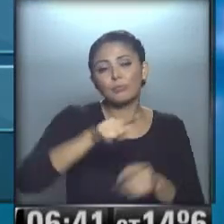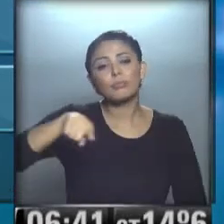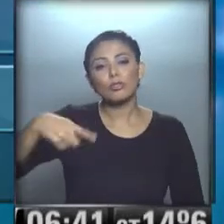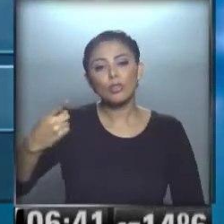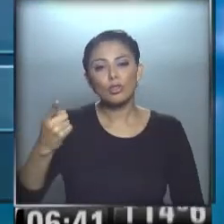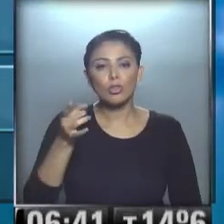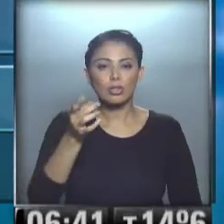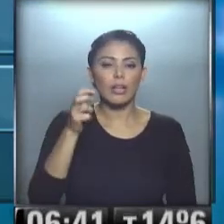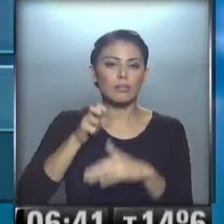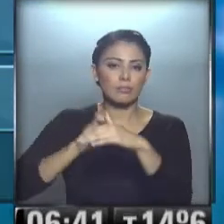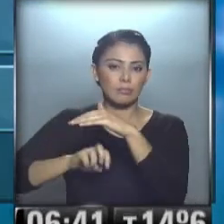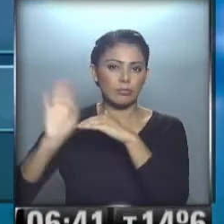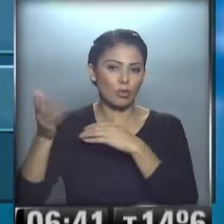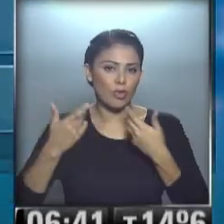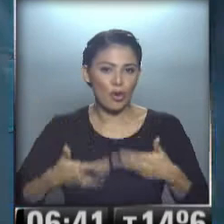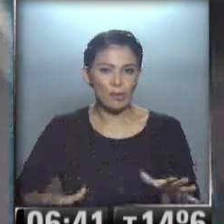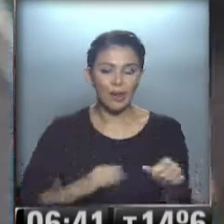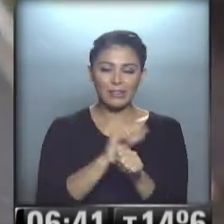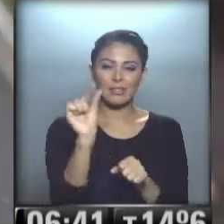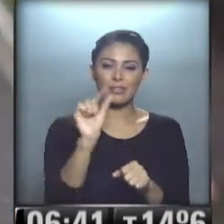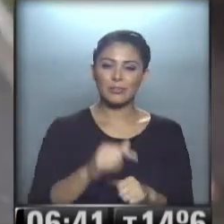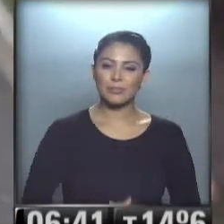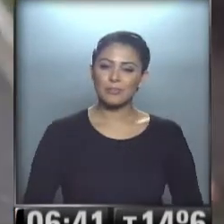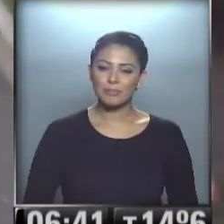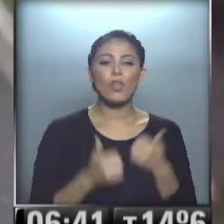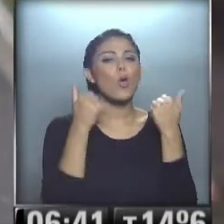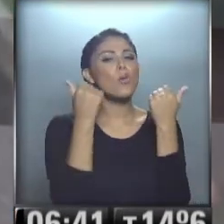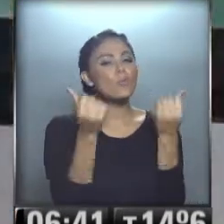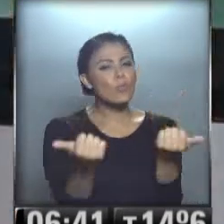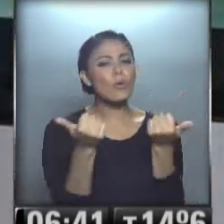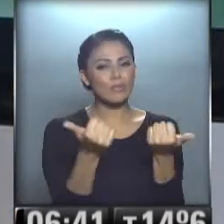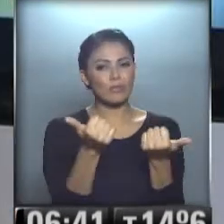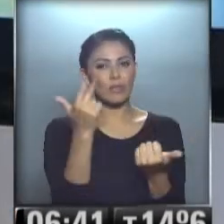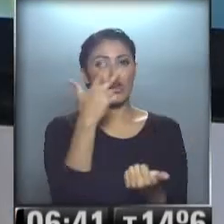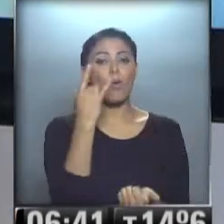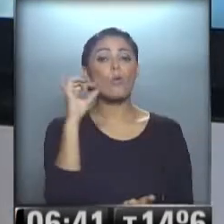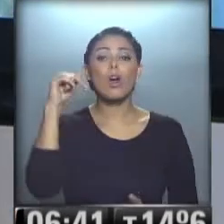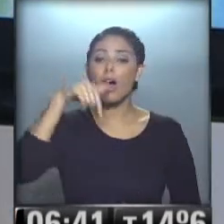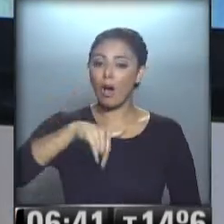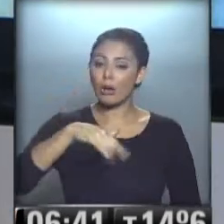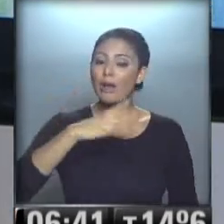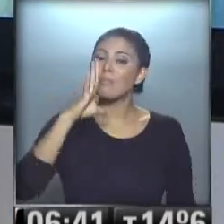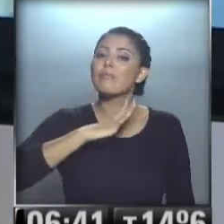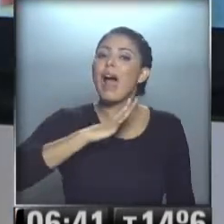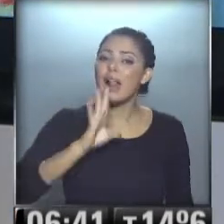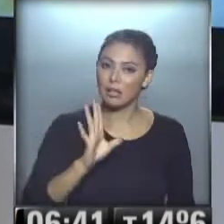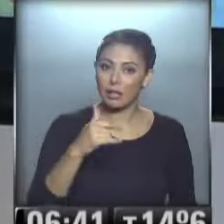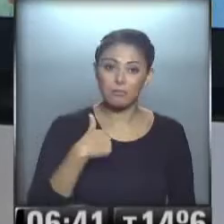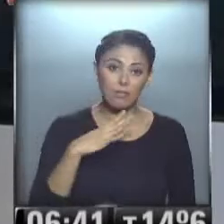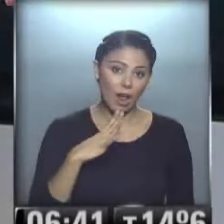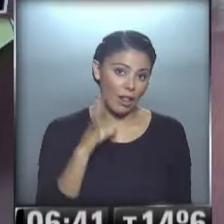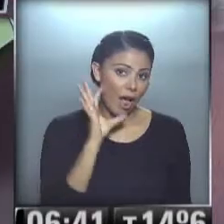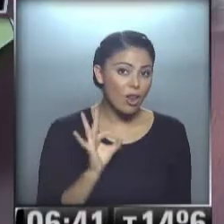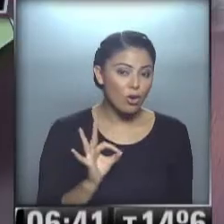sí lo hace... ...de acuerdo a su cronograma... ...hasta luego... ...muy bien hasta luego Hugo... ...y aquí va eh... ...lo que me faltó... ...porque me faltó